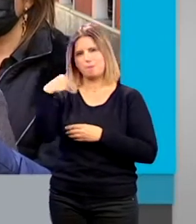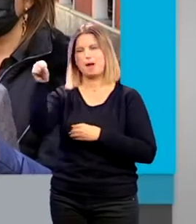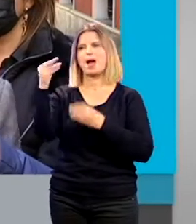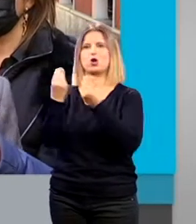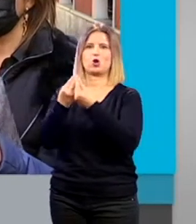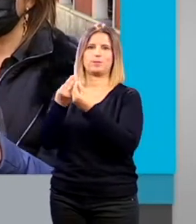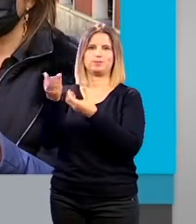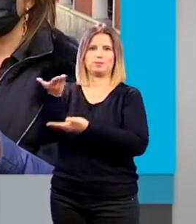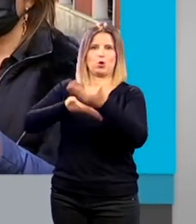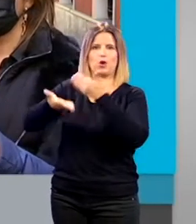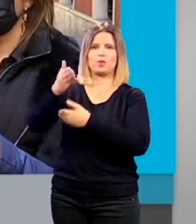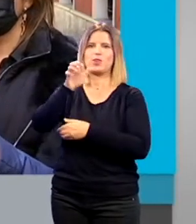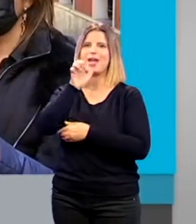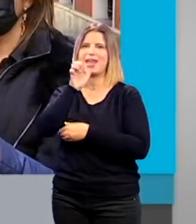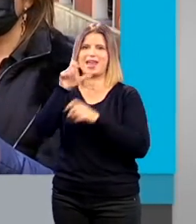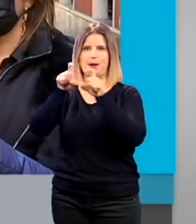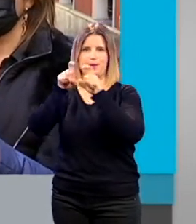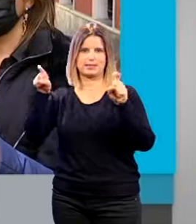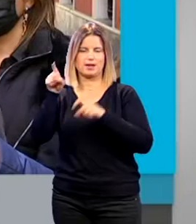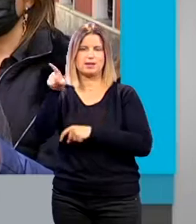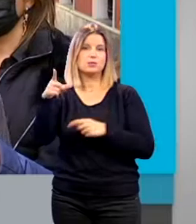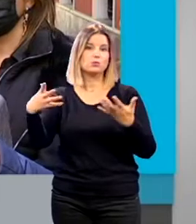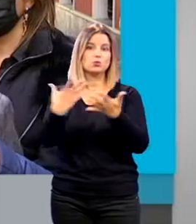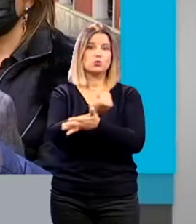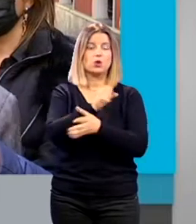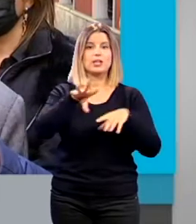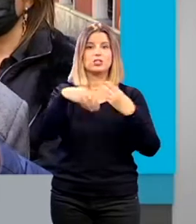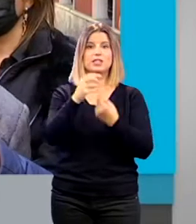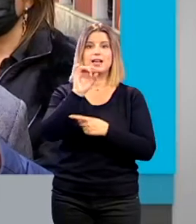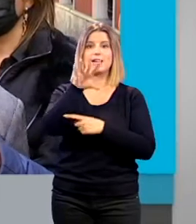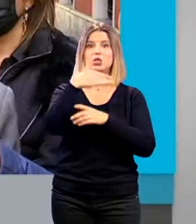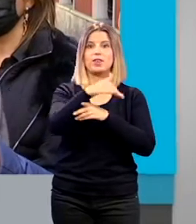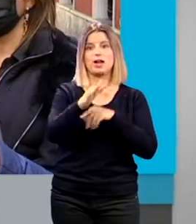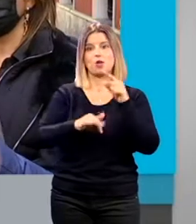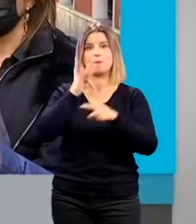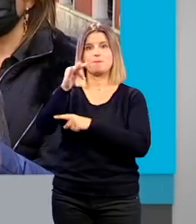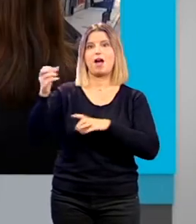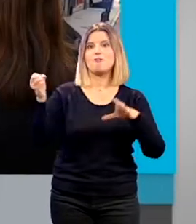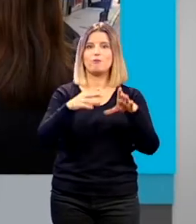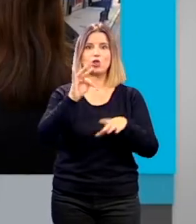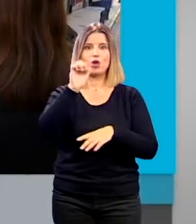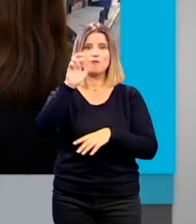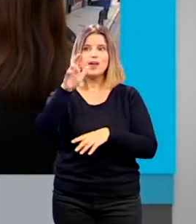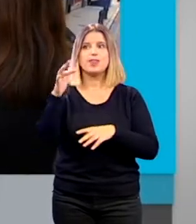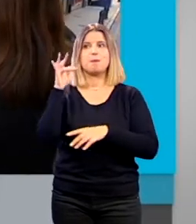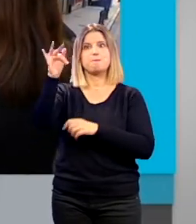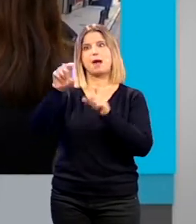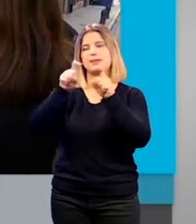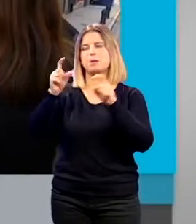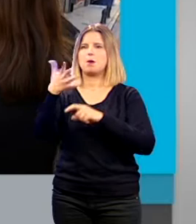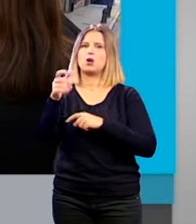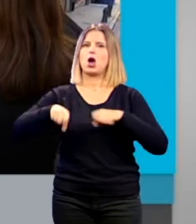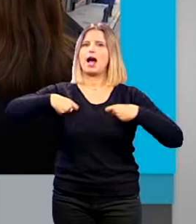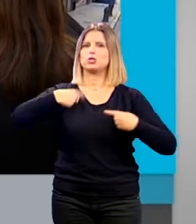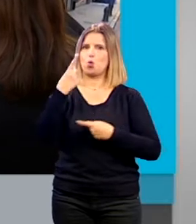Emasagra por lo tanto estamos hablando de que todo este arco de estas 14 calles sumando fondos FEDER más la parte de Emasagra vamos a estar en torno de un millón de euros.